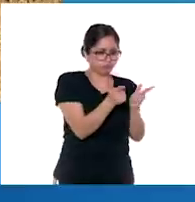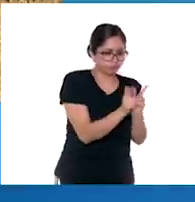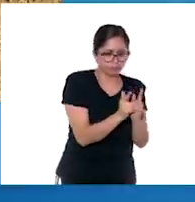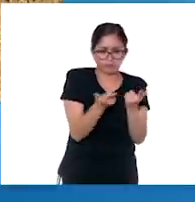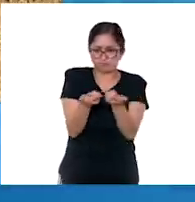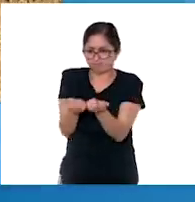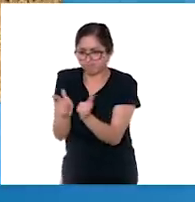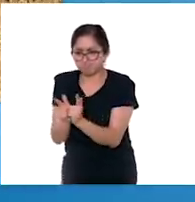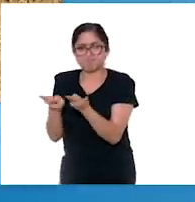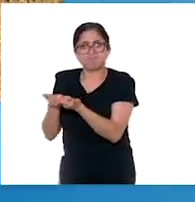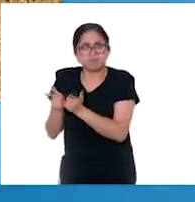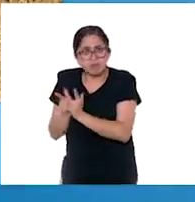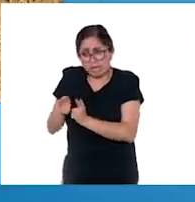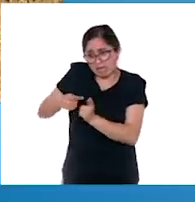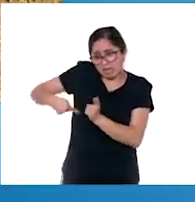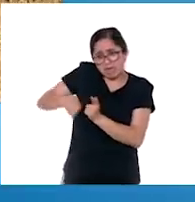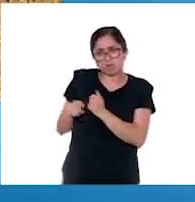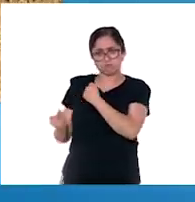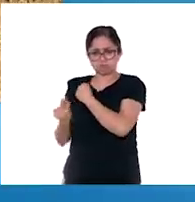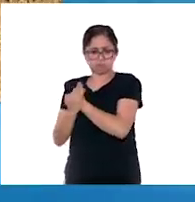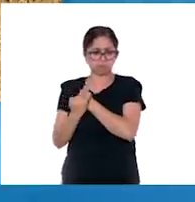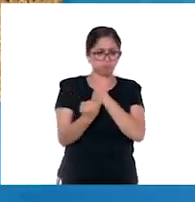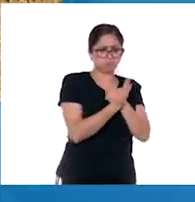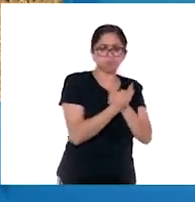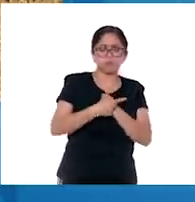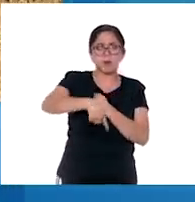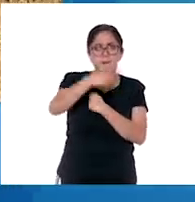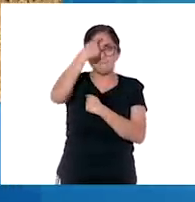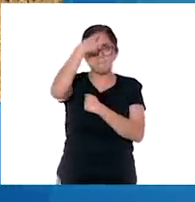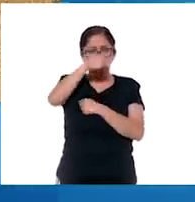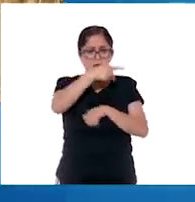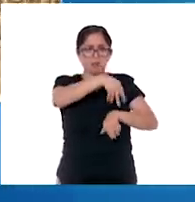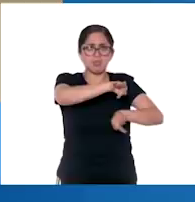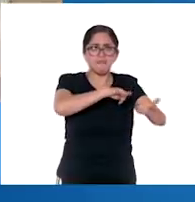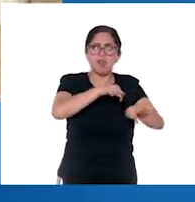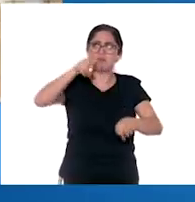mismas que defendían los intereses de su gremio ante las autoridades.